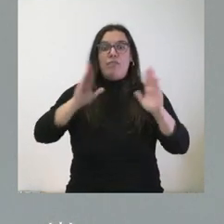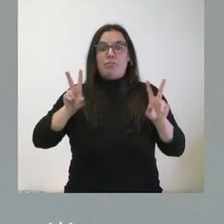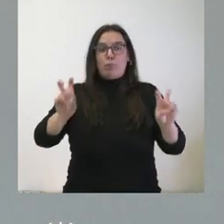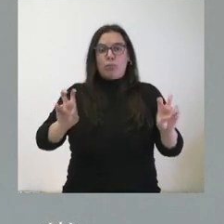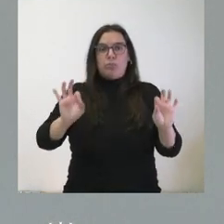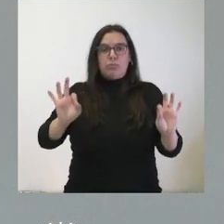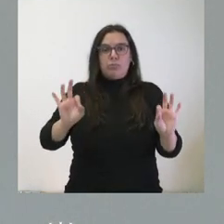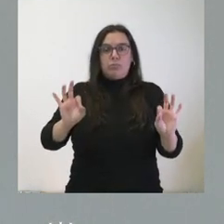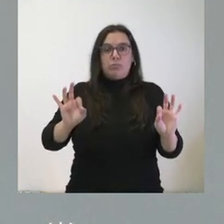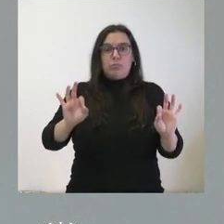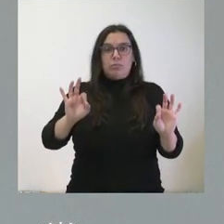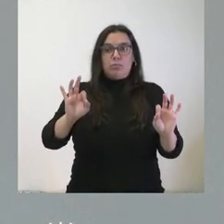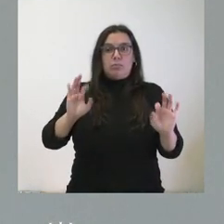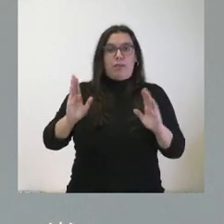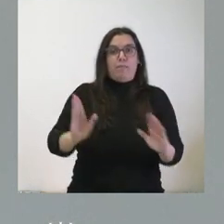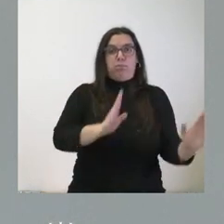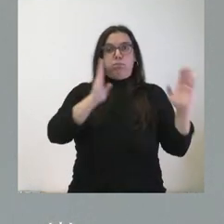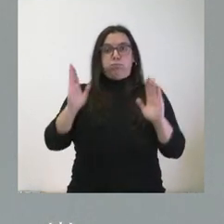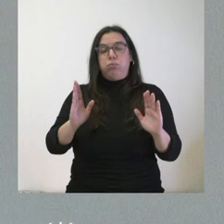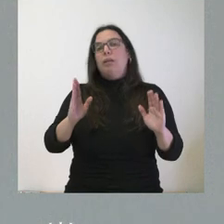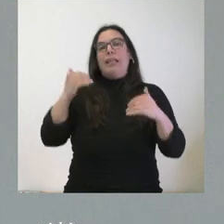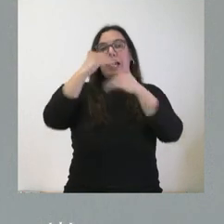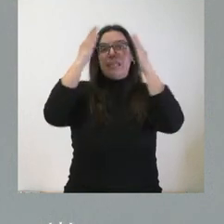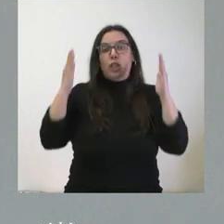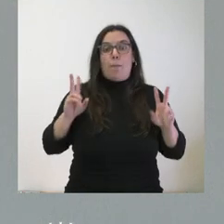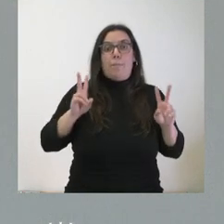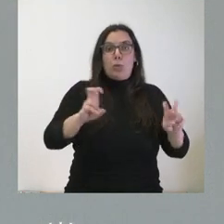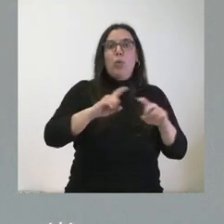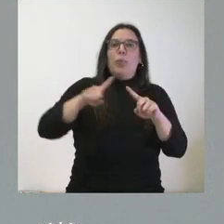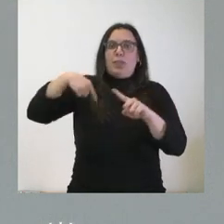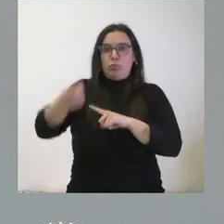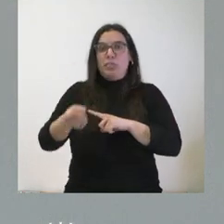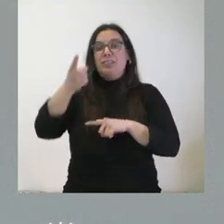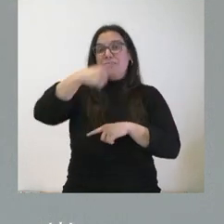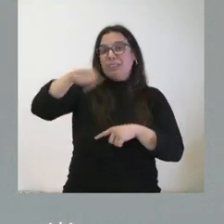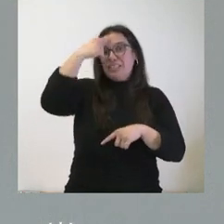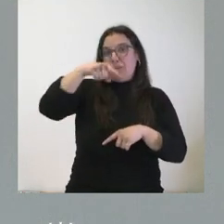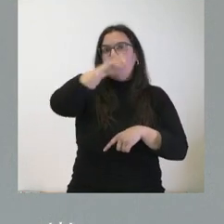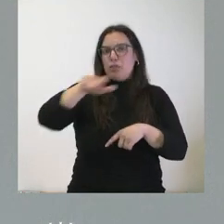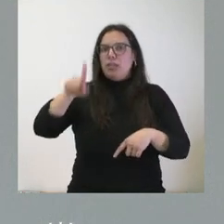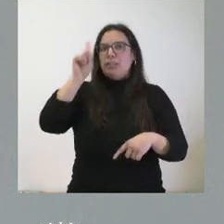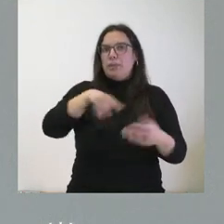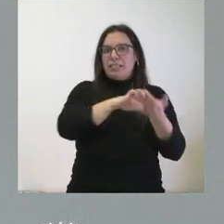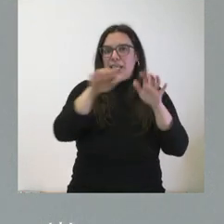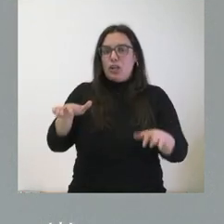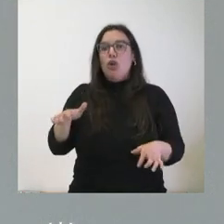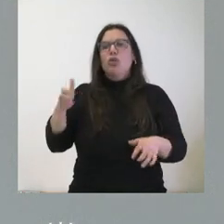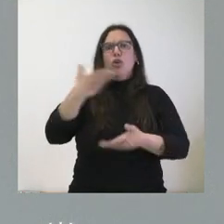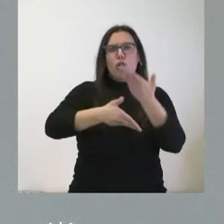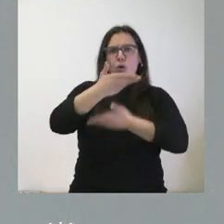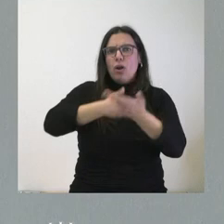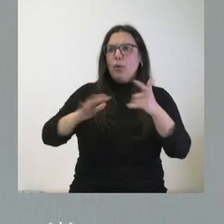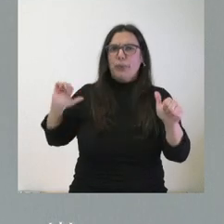posterior a todo lo que es la asistencia inicial, donde saben ustedes que hay personas también de Castilla y León que han venido colaborando